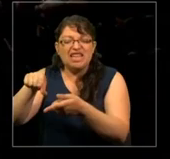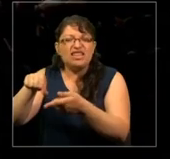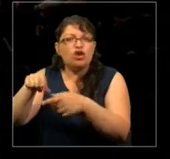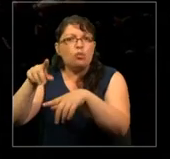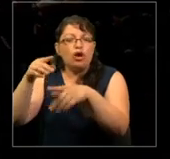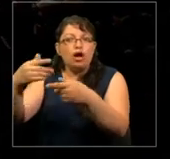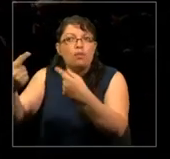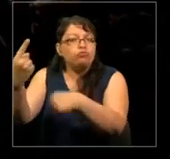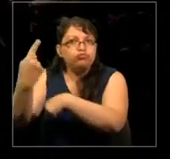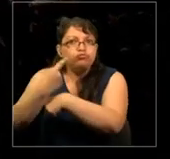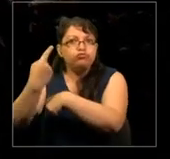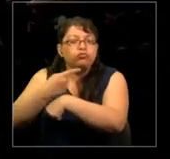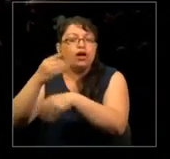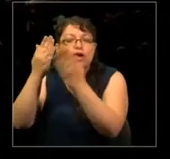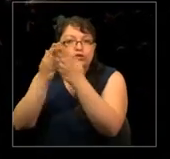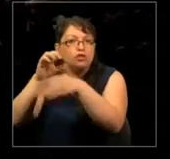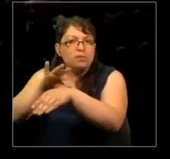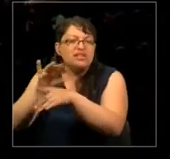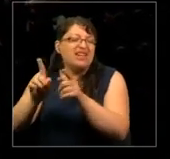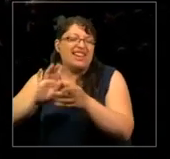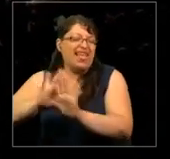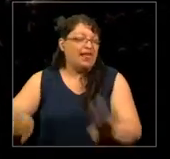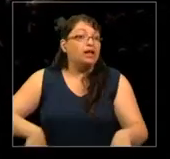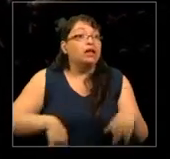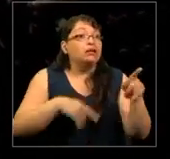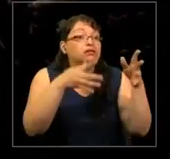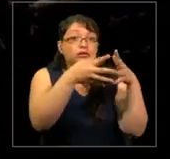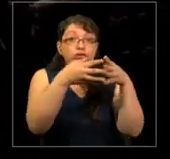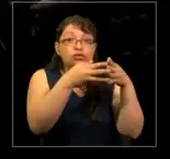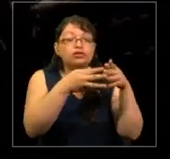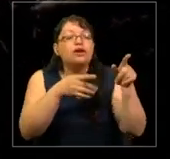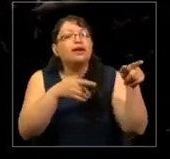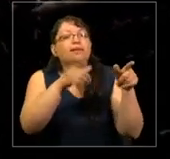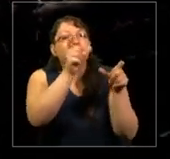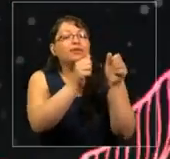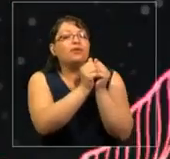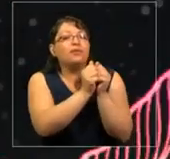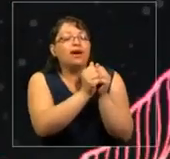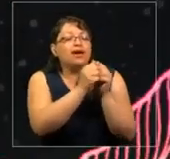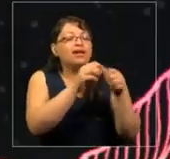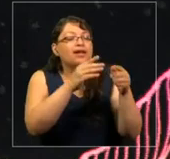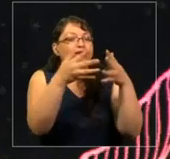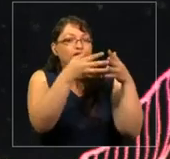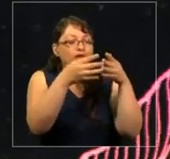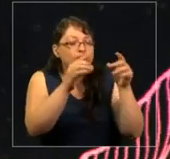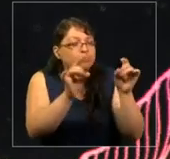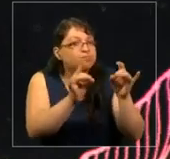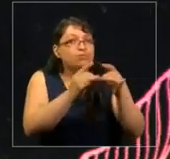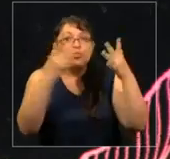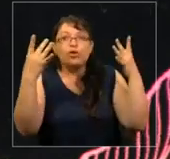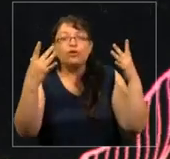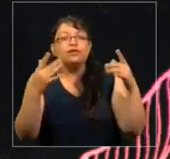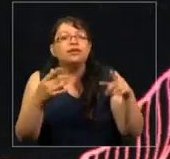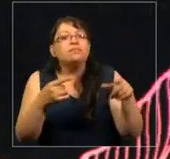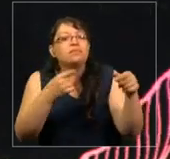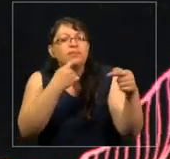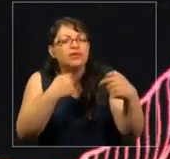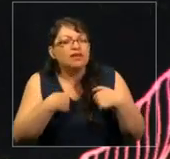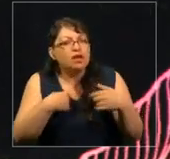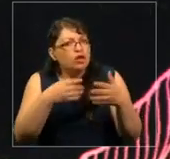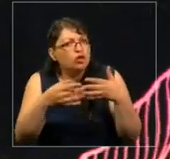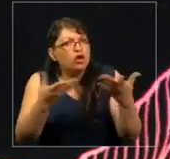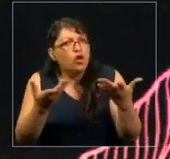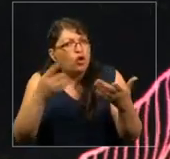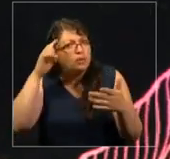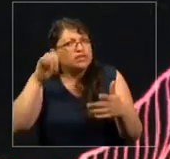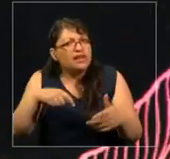medicina. Cuando llegué a Estados Unidos, mis compañeros estadounidenses estaban impactados. Me preguntó, ¿dónde aprendí